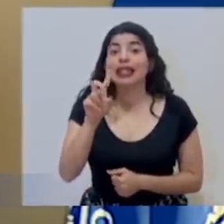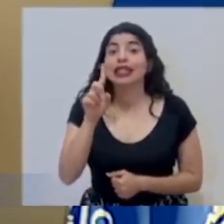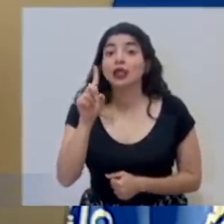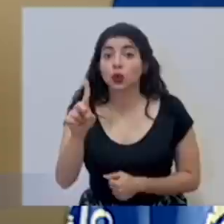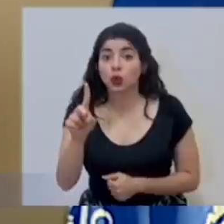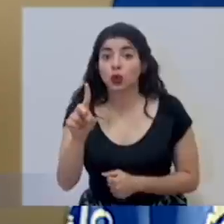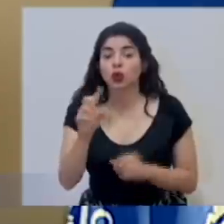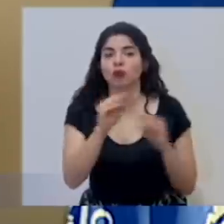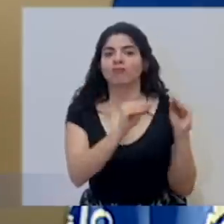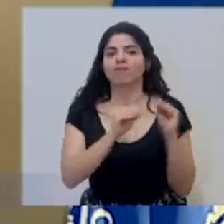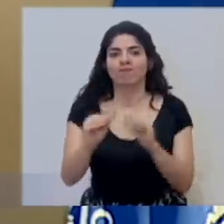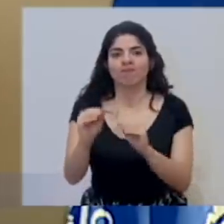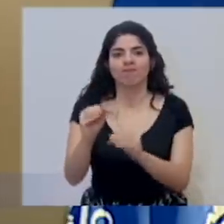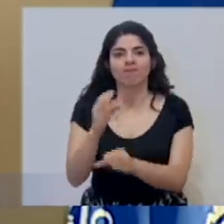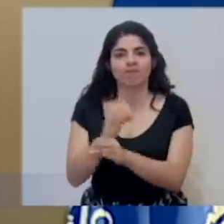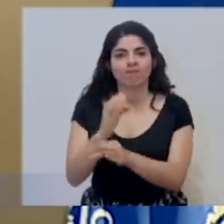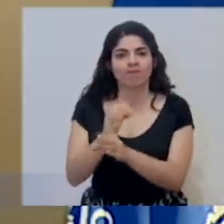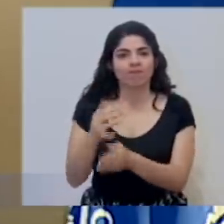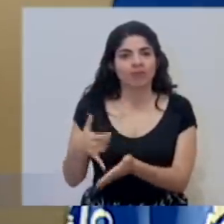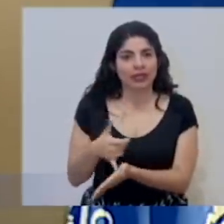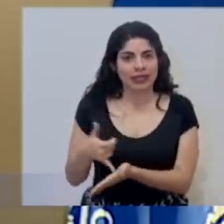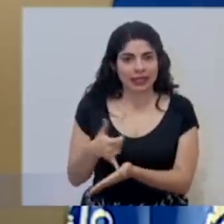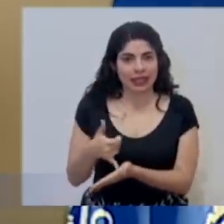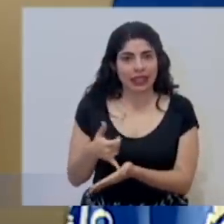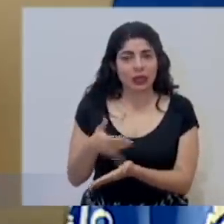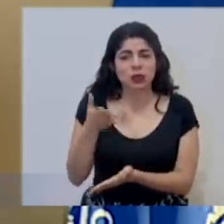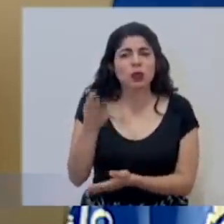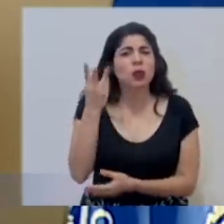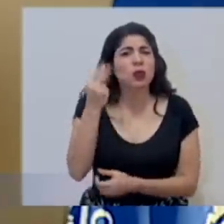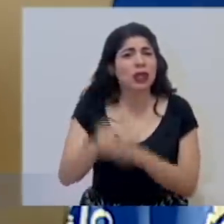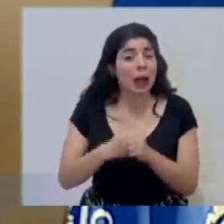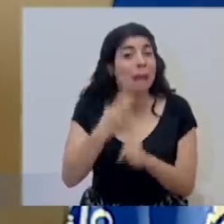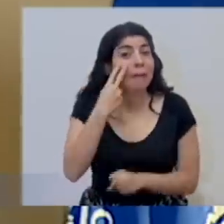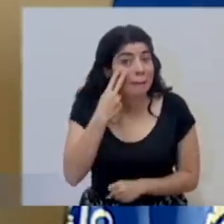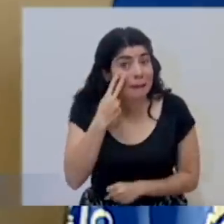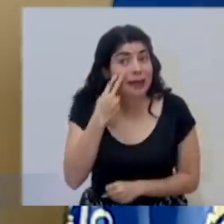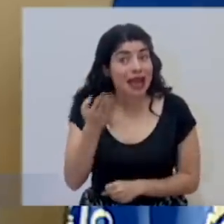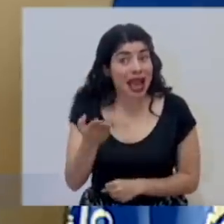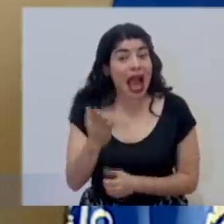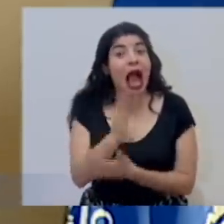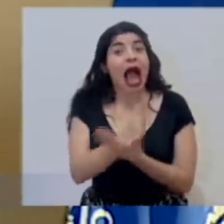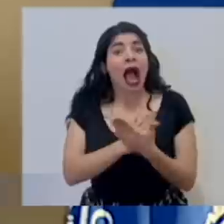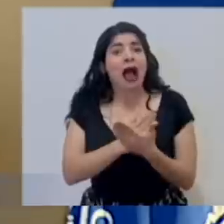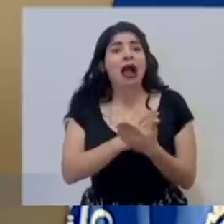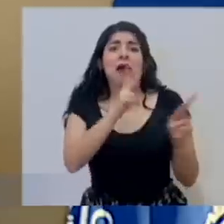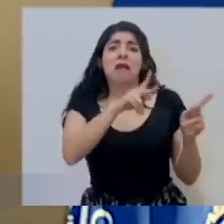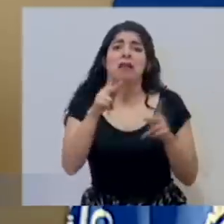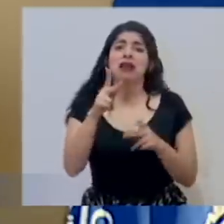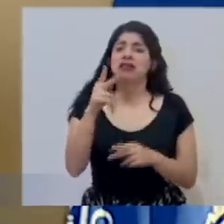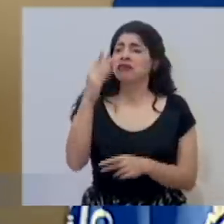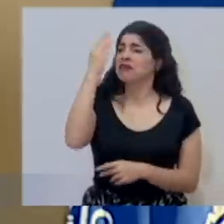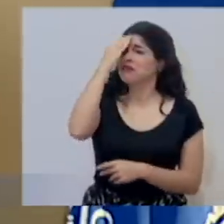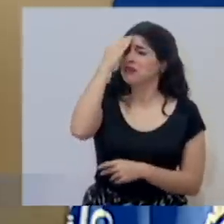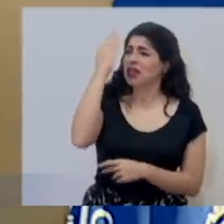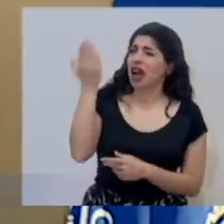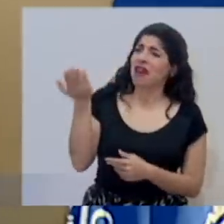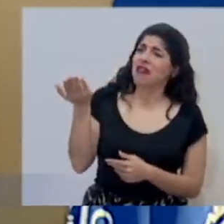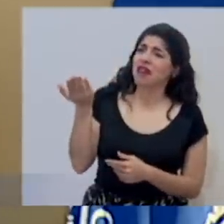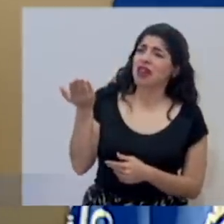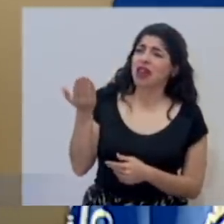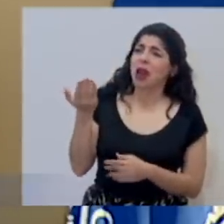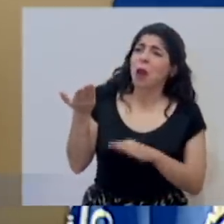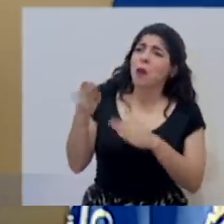221 de ellas están en cuidados intensivos. En edades, vean ustedes que a pesar de que sabemos que hay